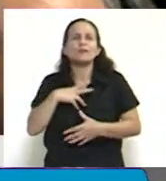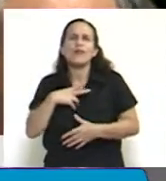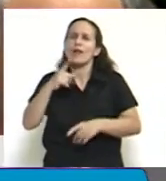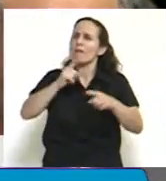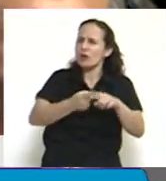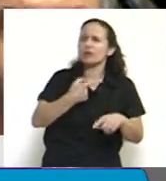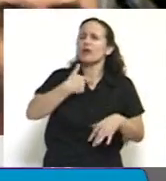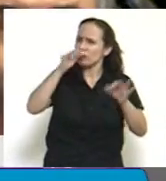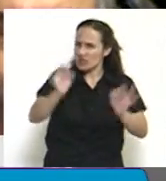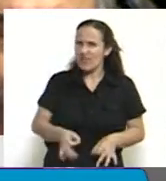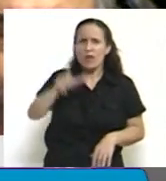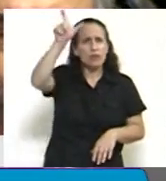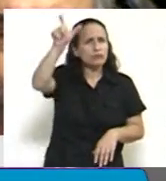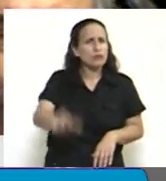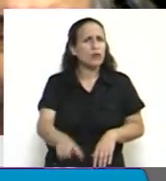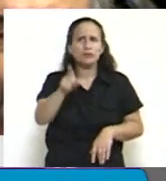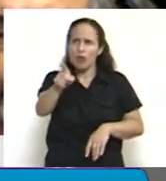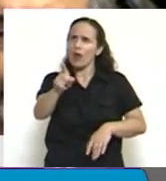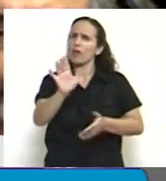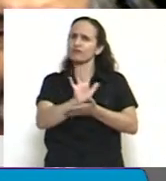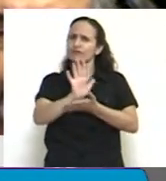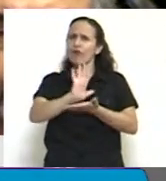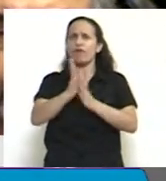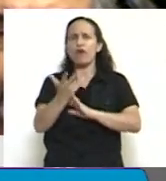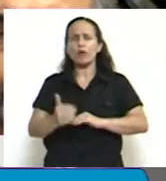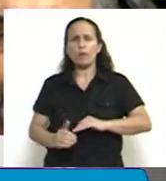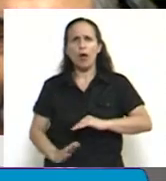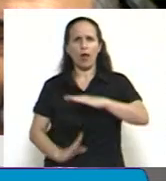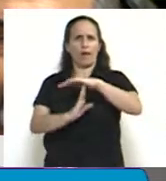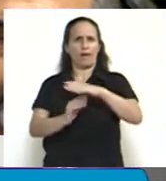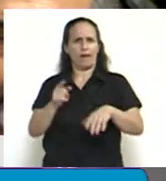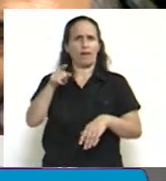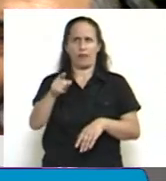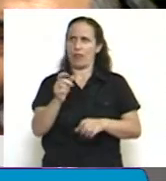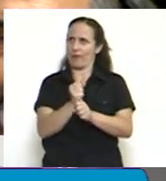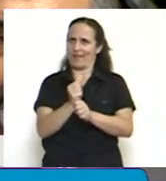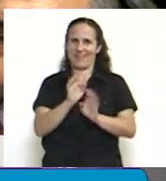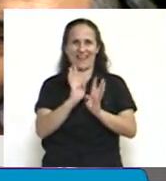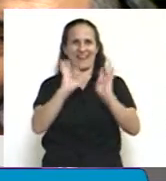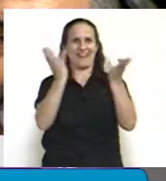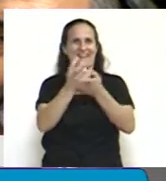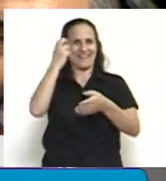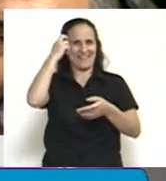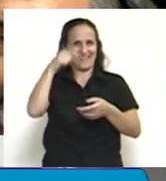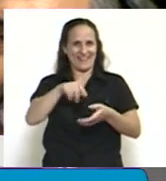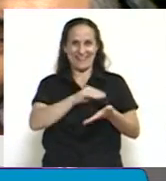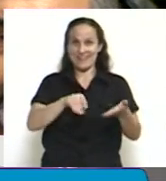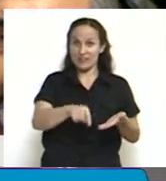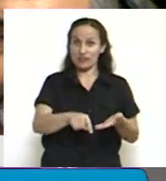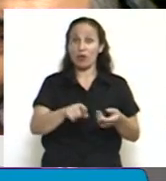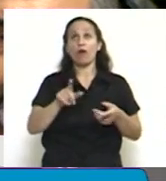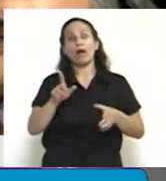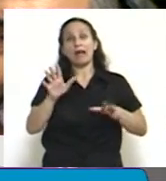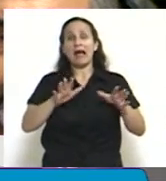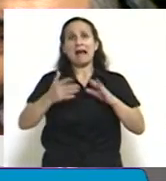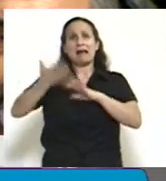es la persona para encarar el liderazgo de esta casa y devolverle quizás una honorabilidad que en algunos